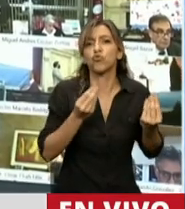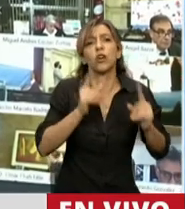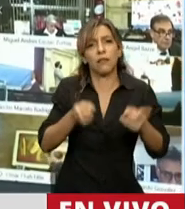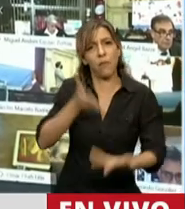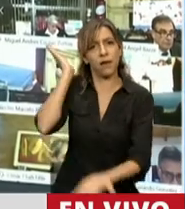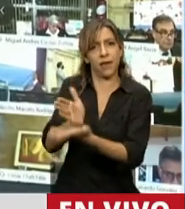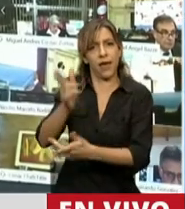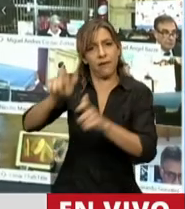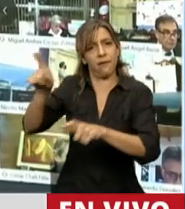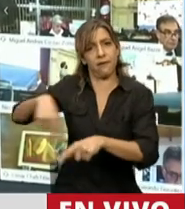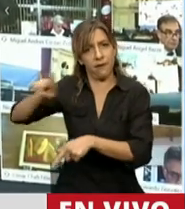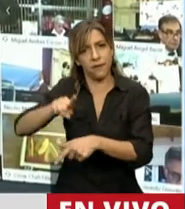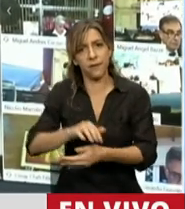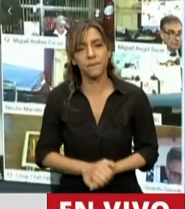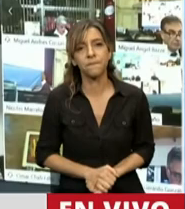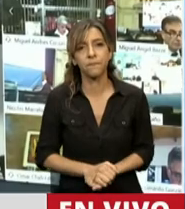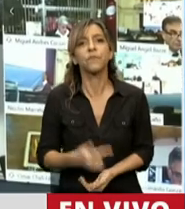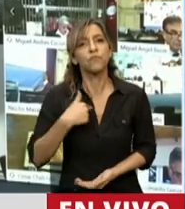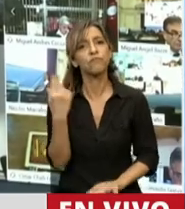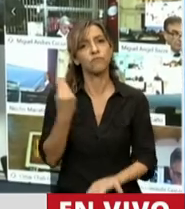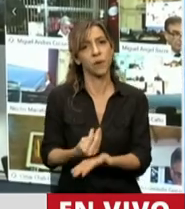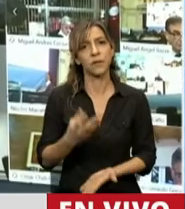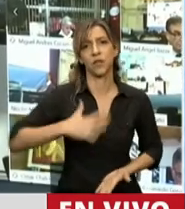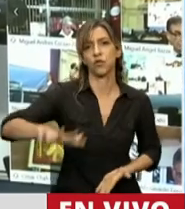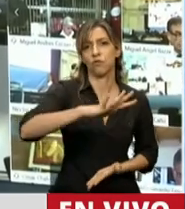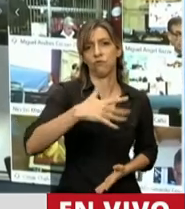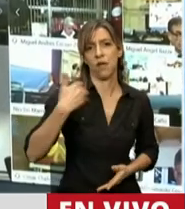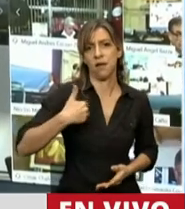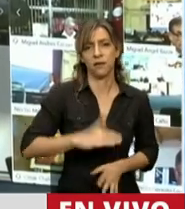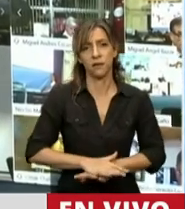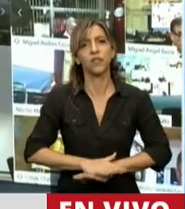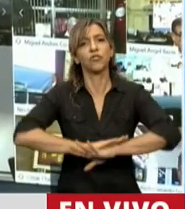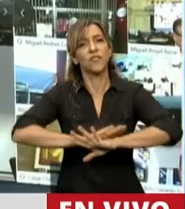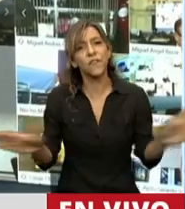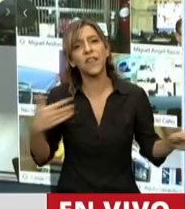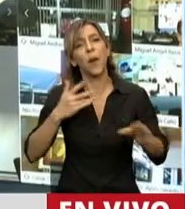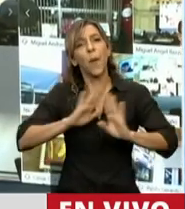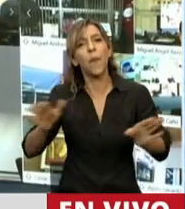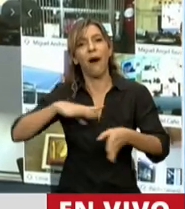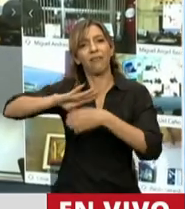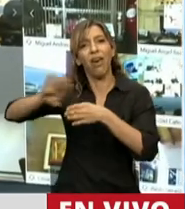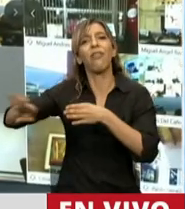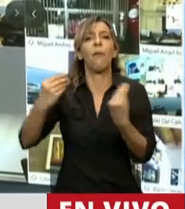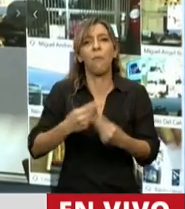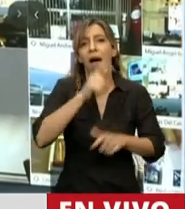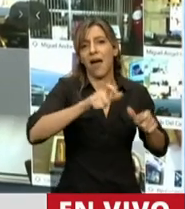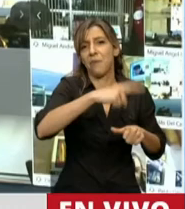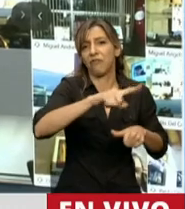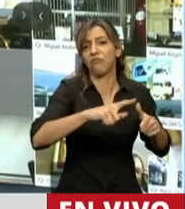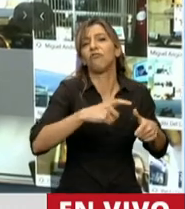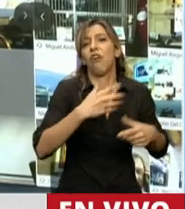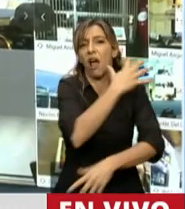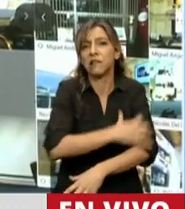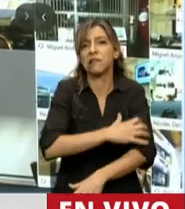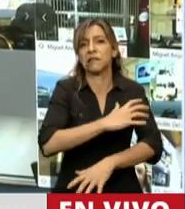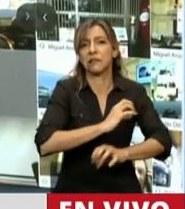representante del pueblo argentino quiero decir nunca más a las deudas usurarias a costa del hambre y la miseria del pueblo. Y esto no tiene